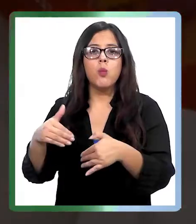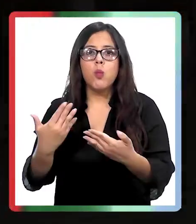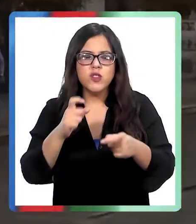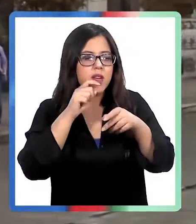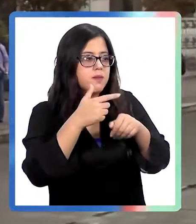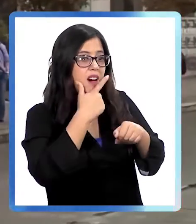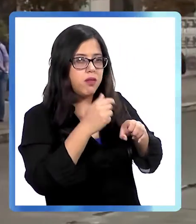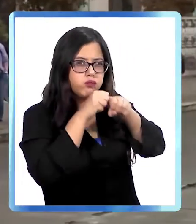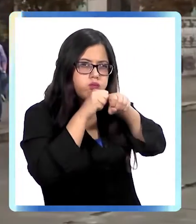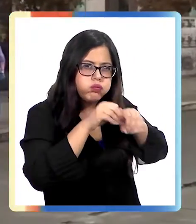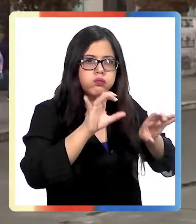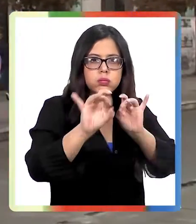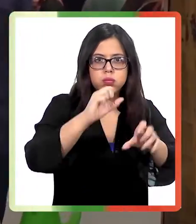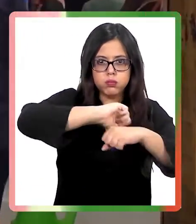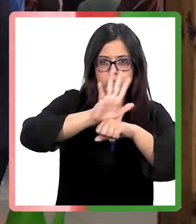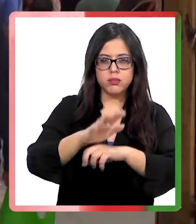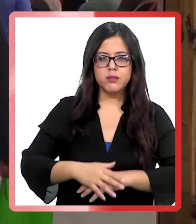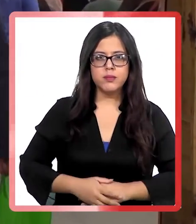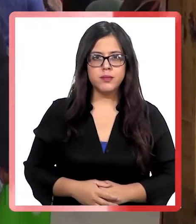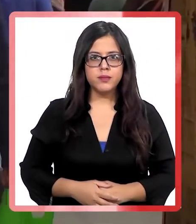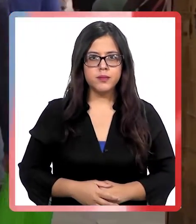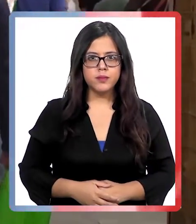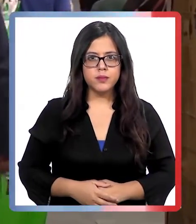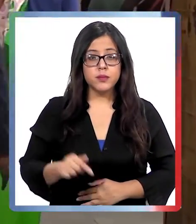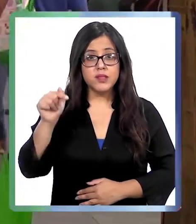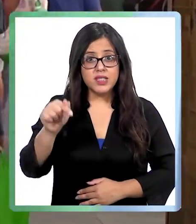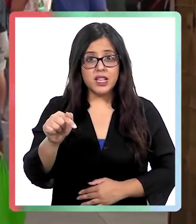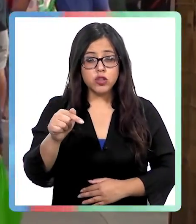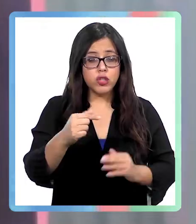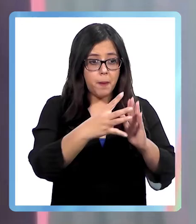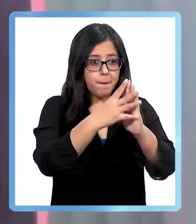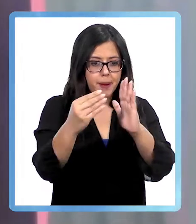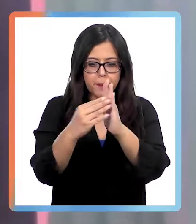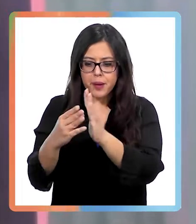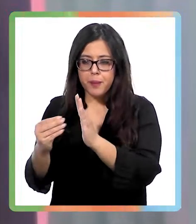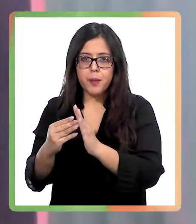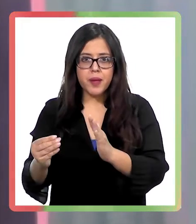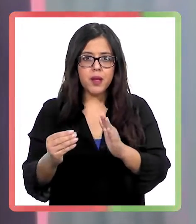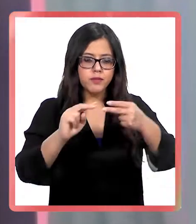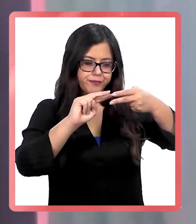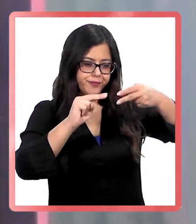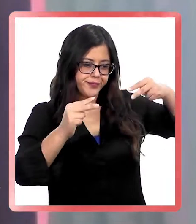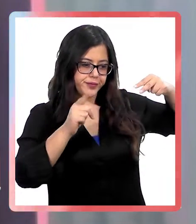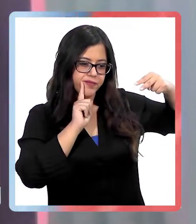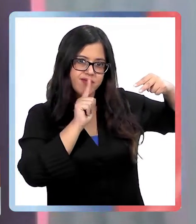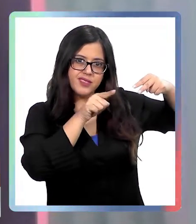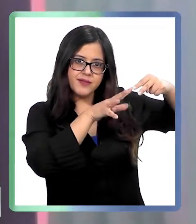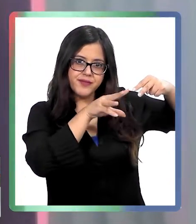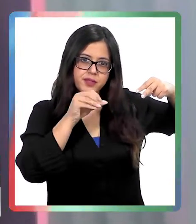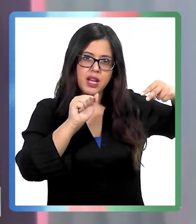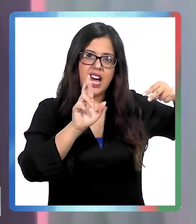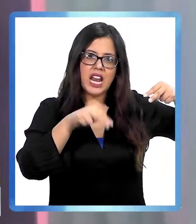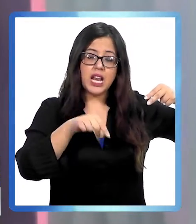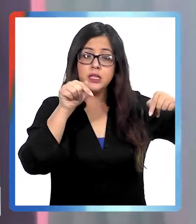facilitan la propagación de este coronavirus. El virus al replicarse tiene que copiar el genoma que tiene, que